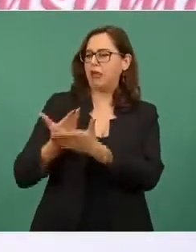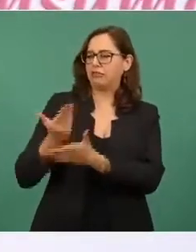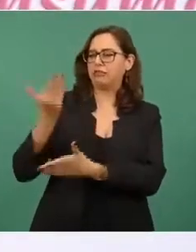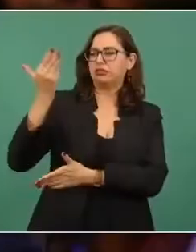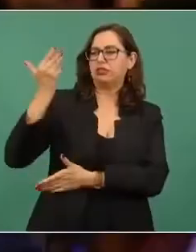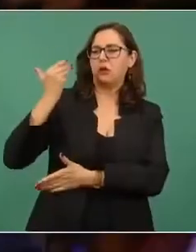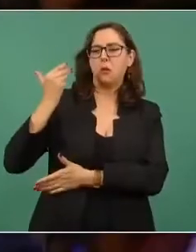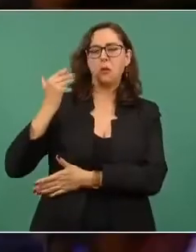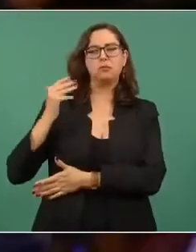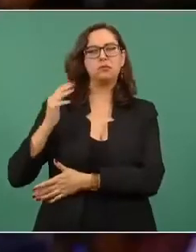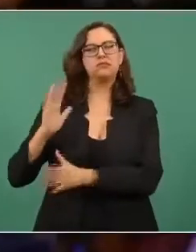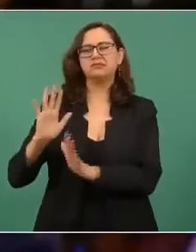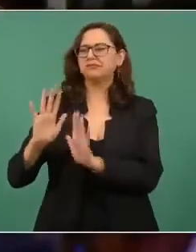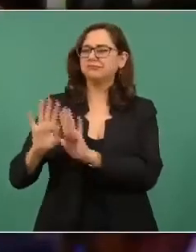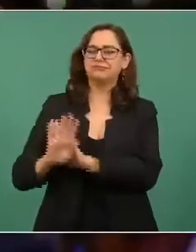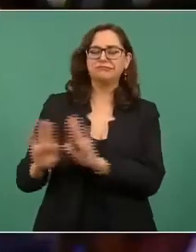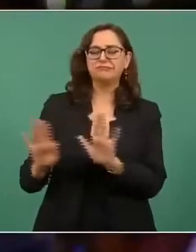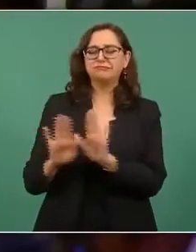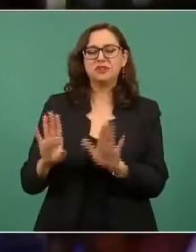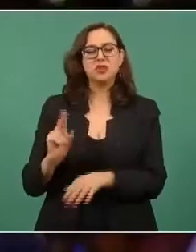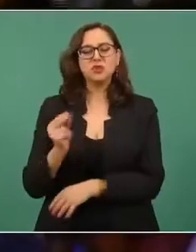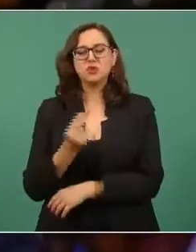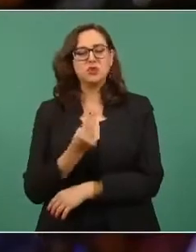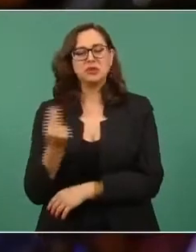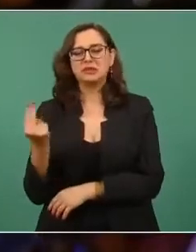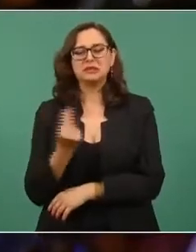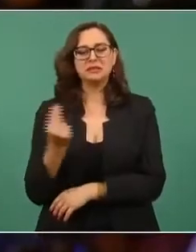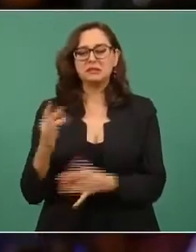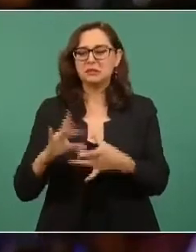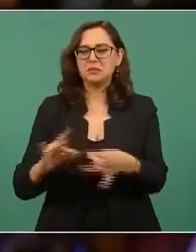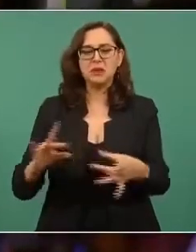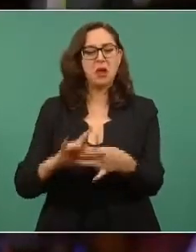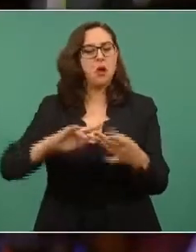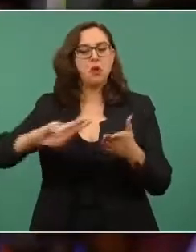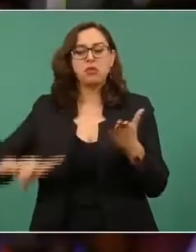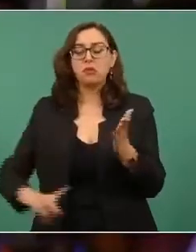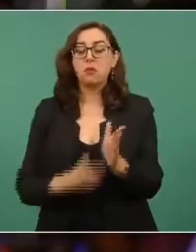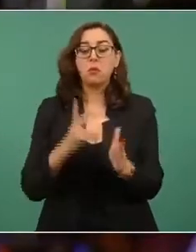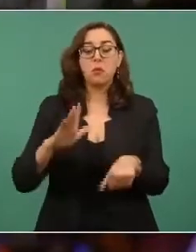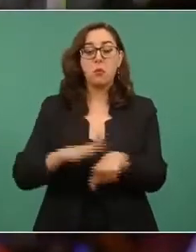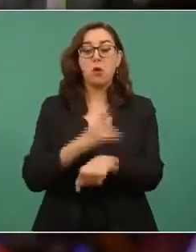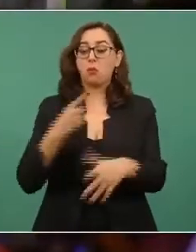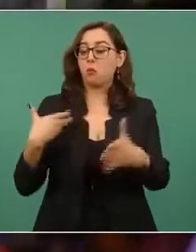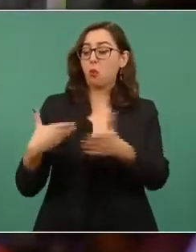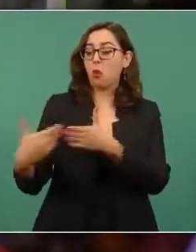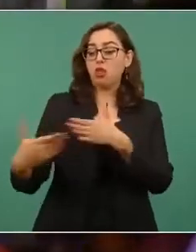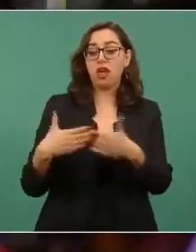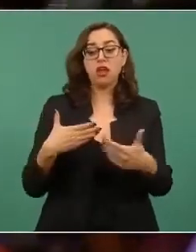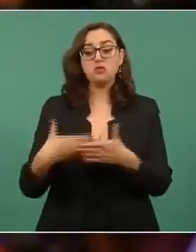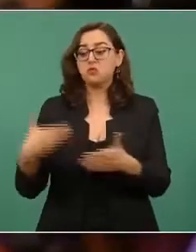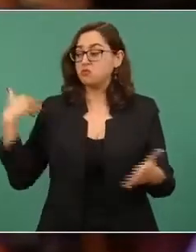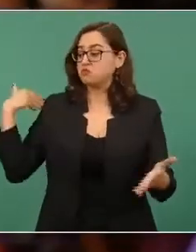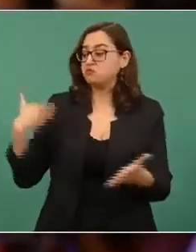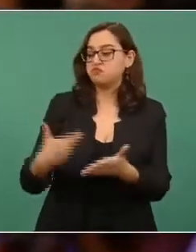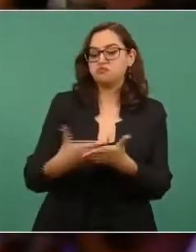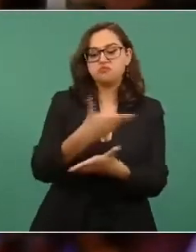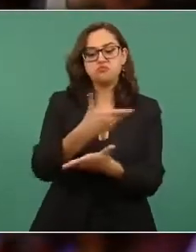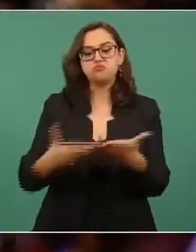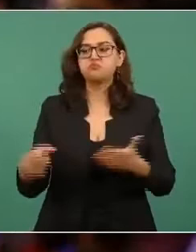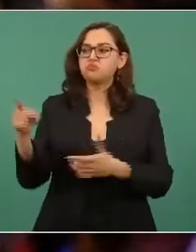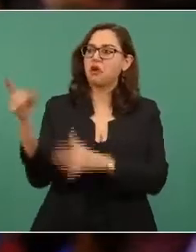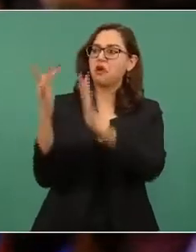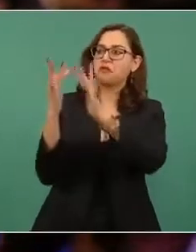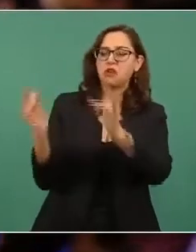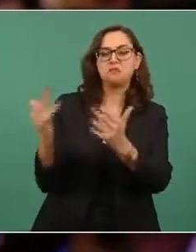y su gobierno han sabido respetar la dignidad de nuestro